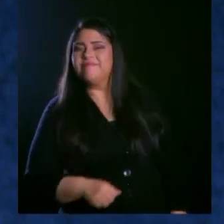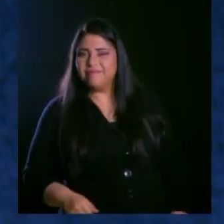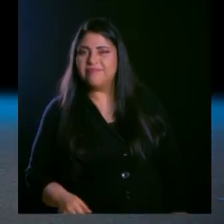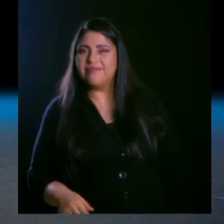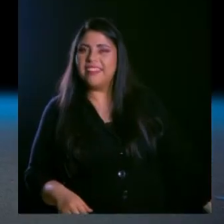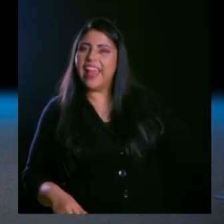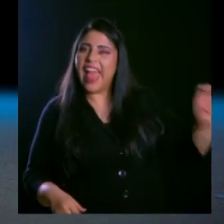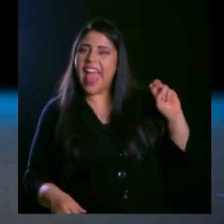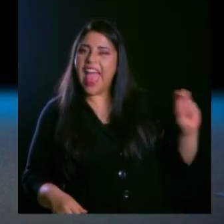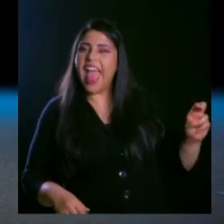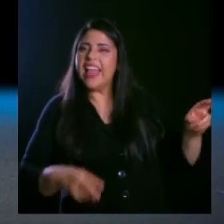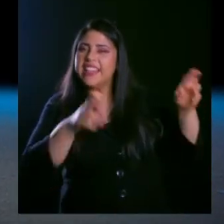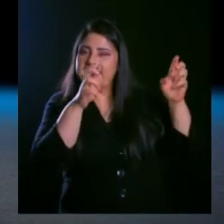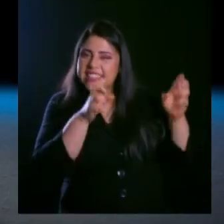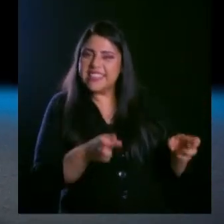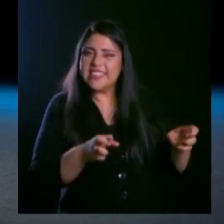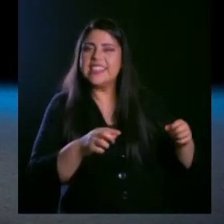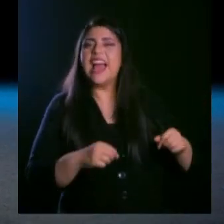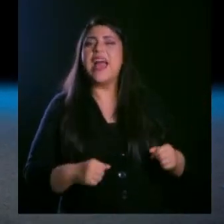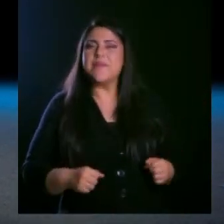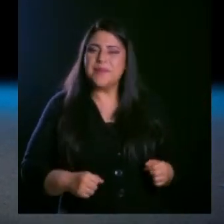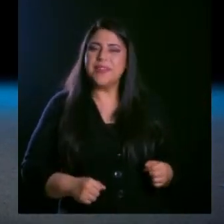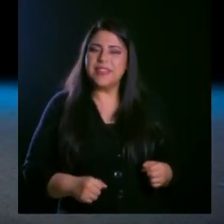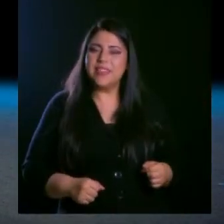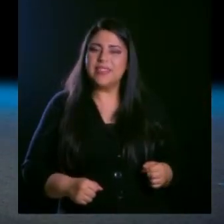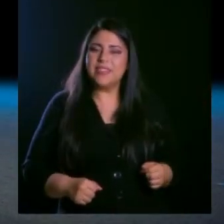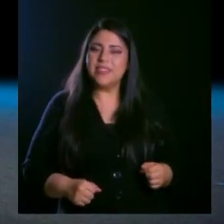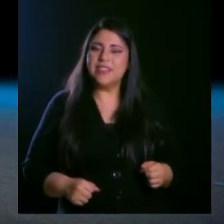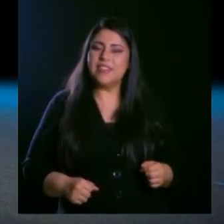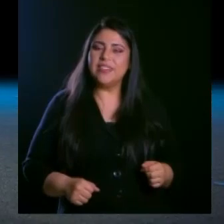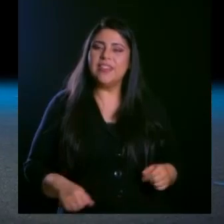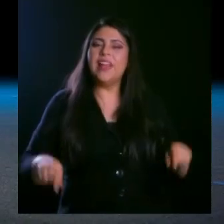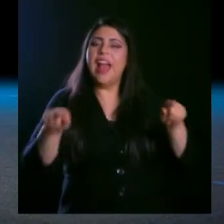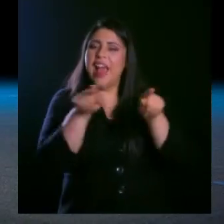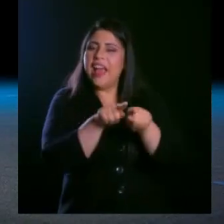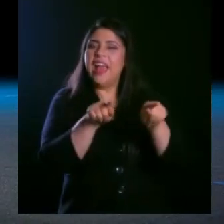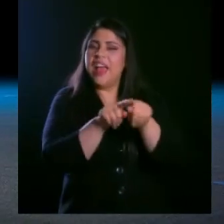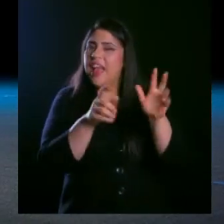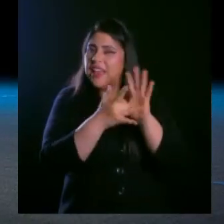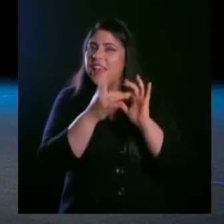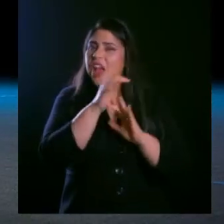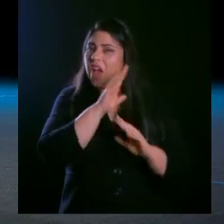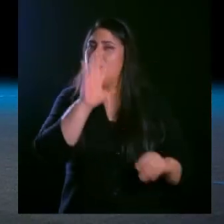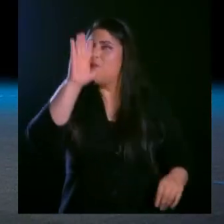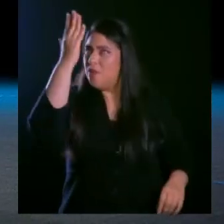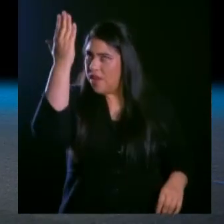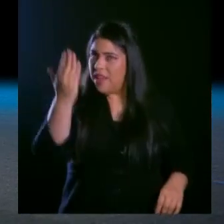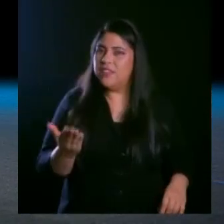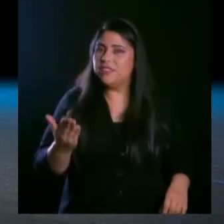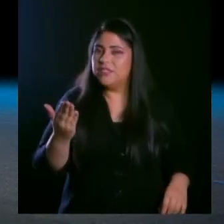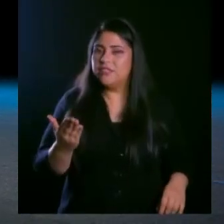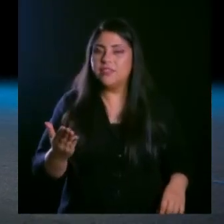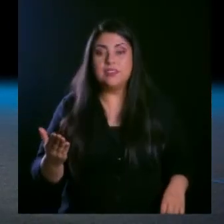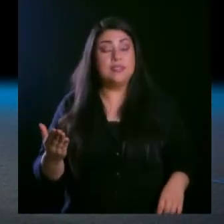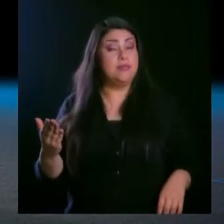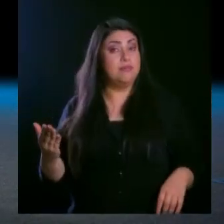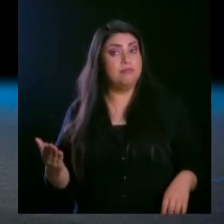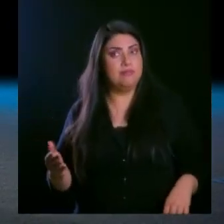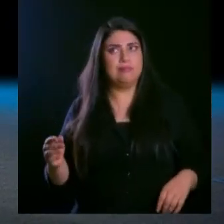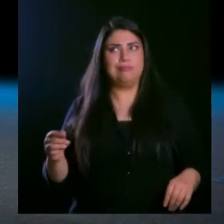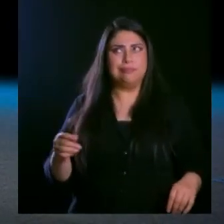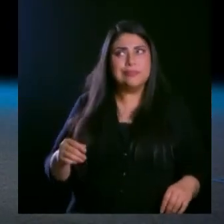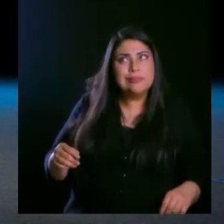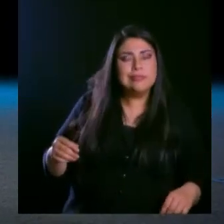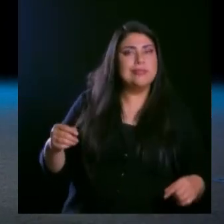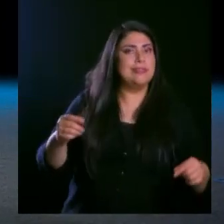Aquella persona es igualita a Jesús. Yo sé que a veces se parece complicado